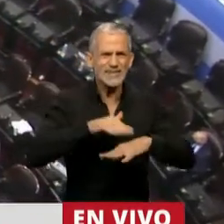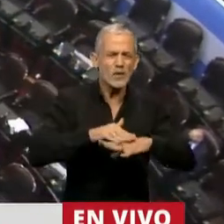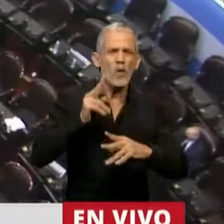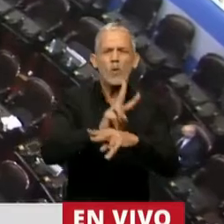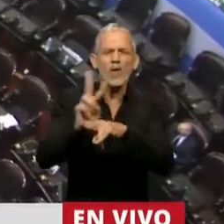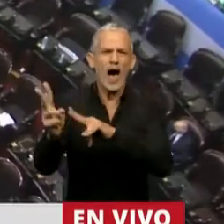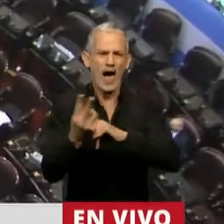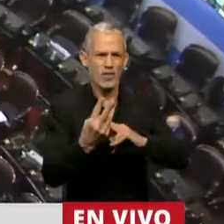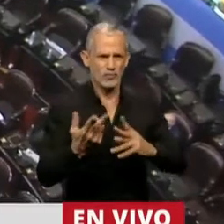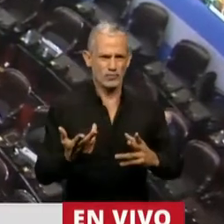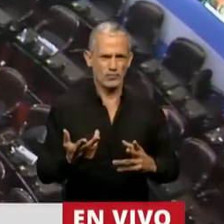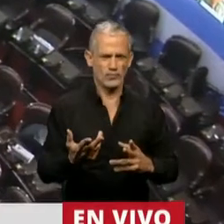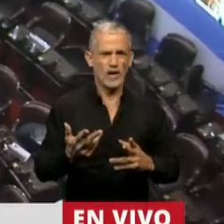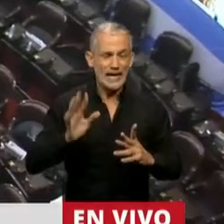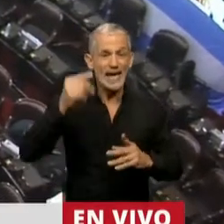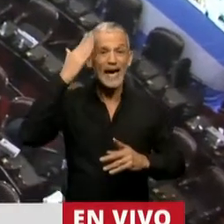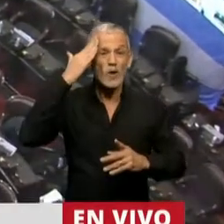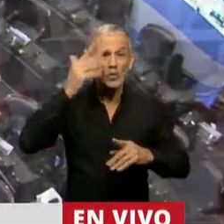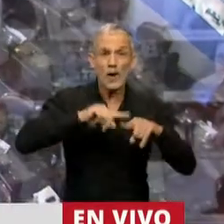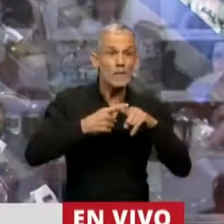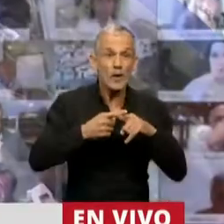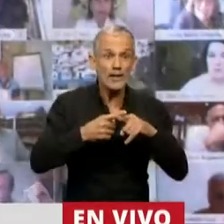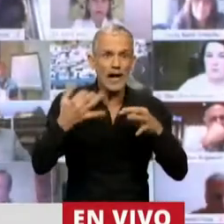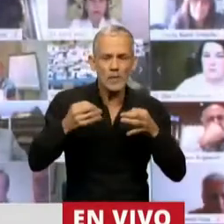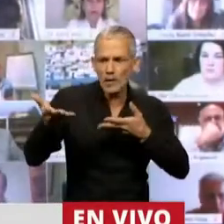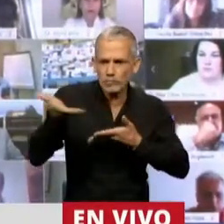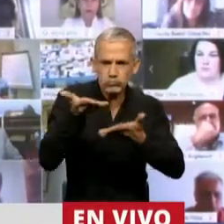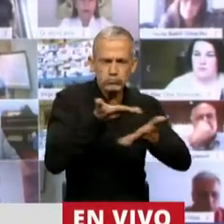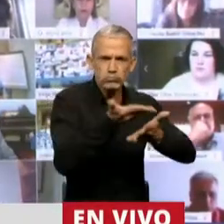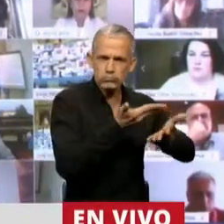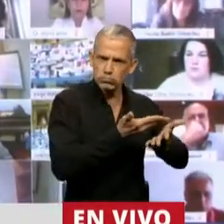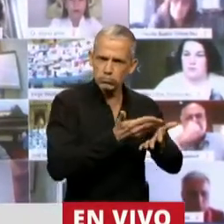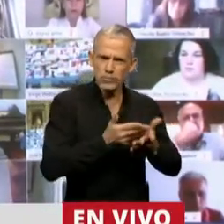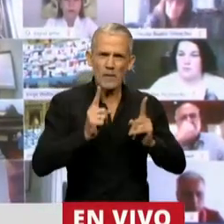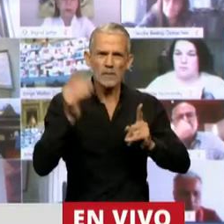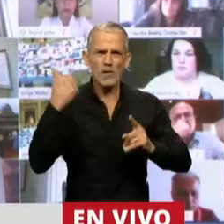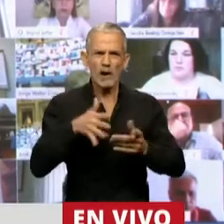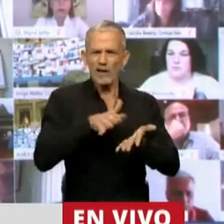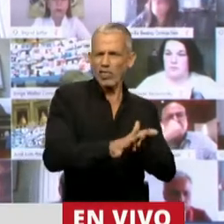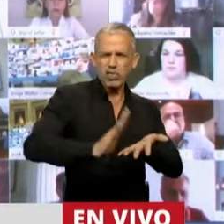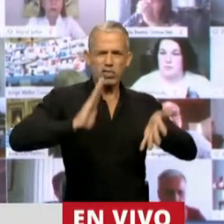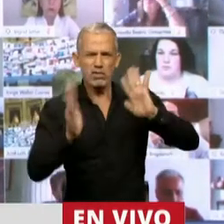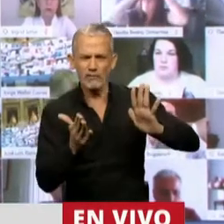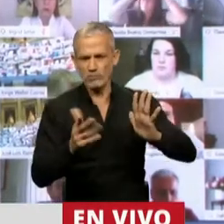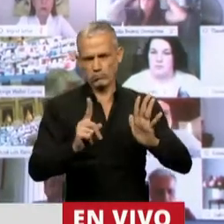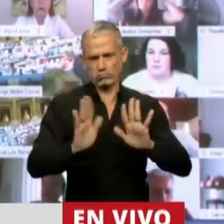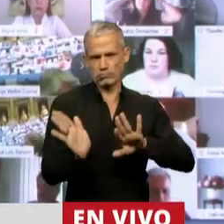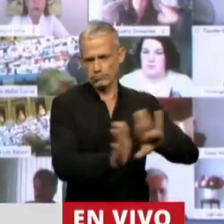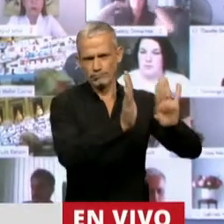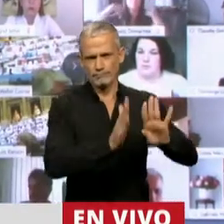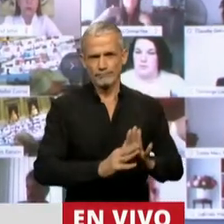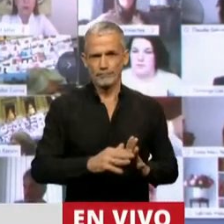cuidado y de cultura política ajena al atropello, a la violencia y al